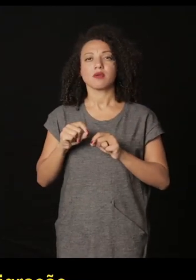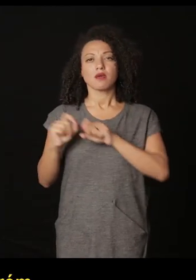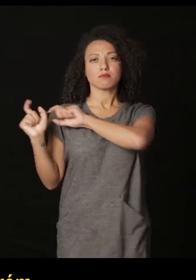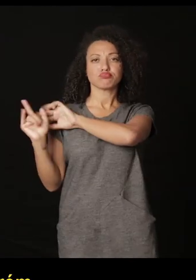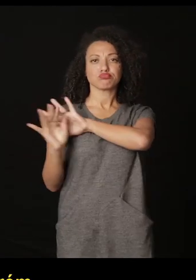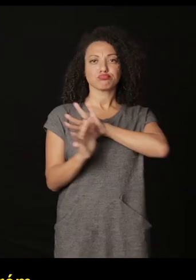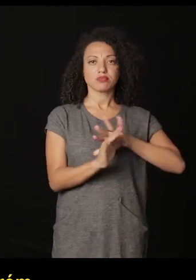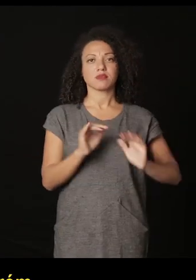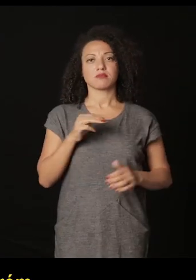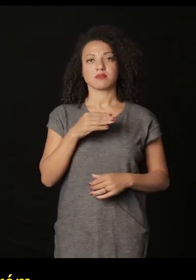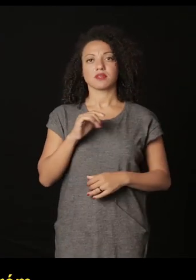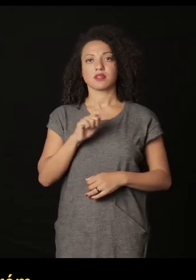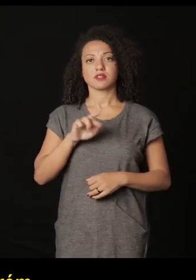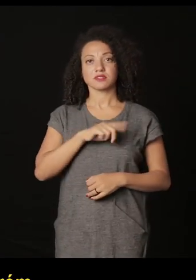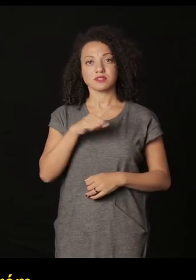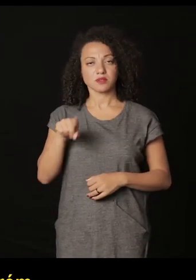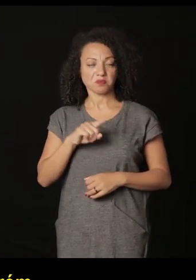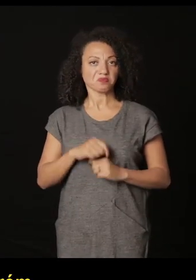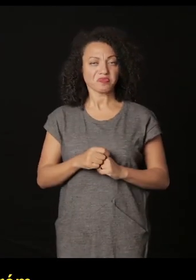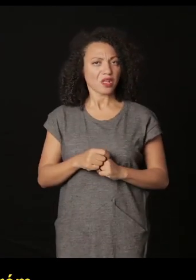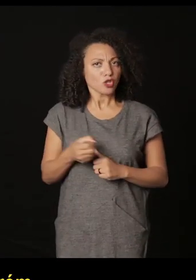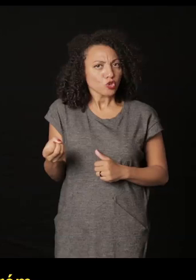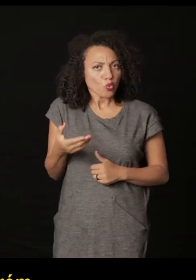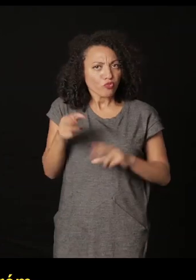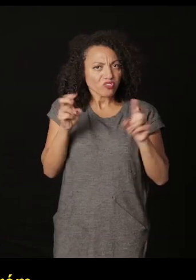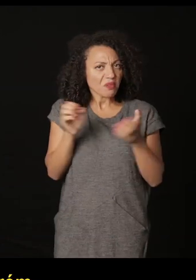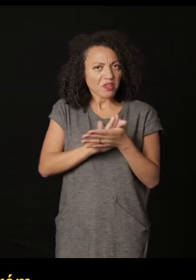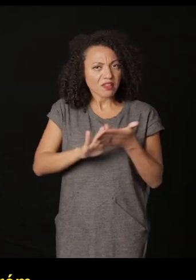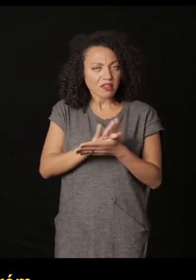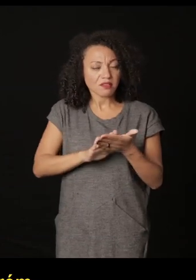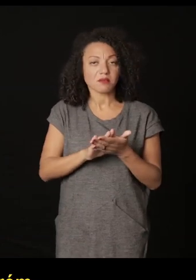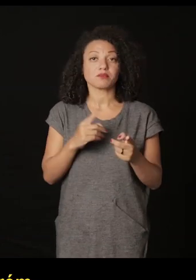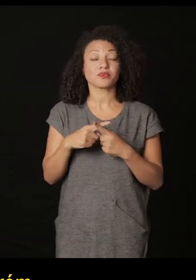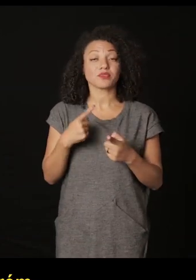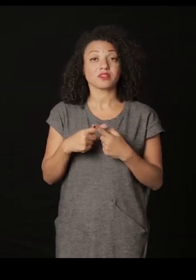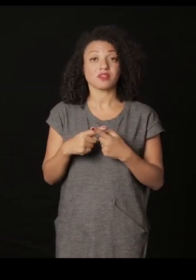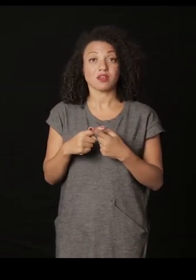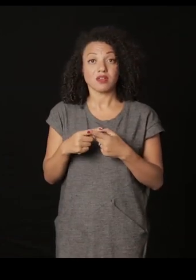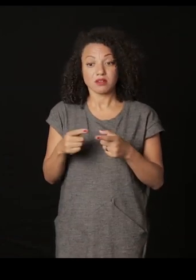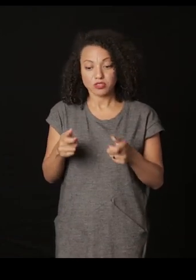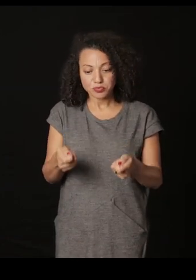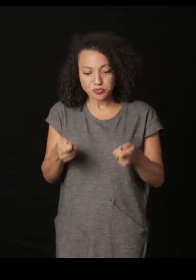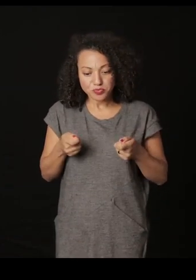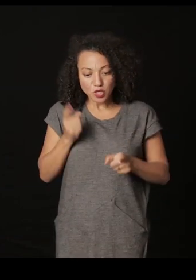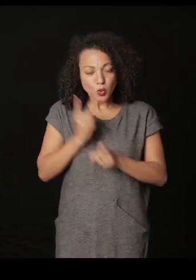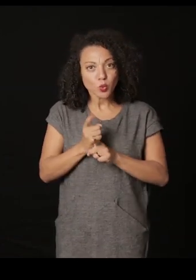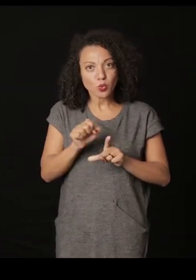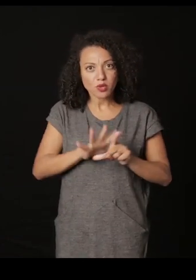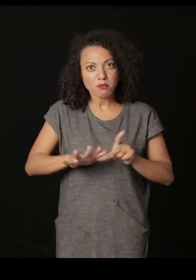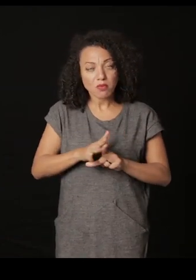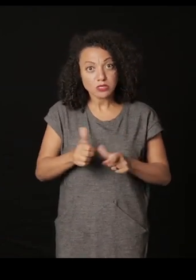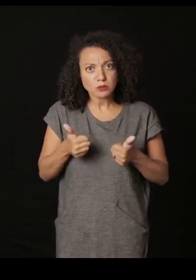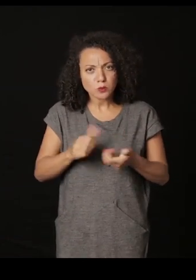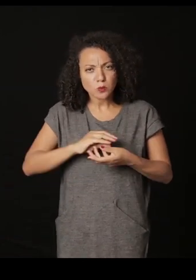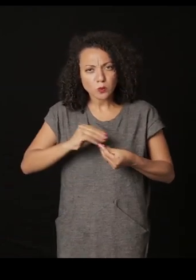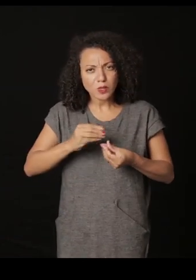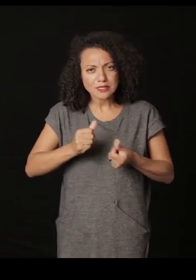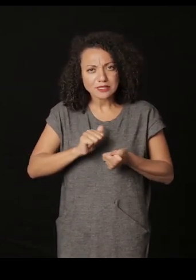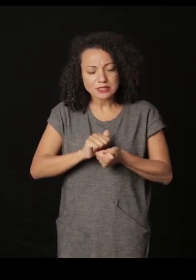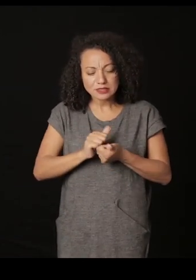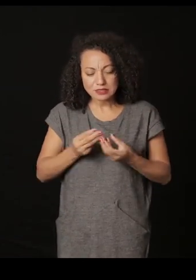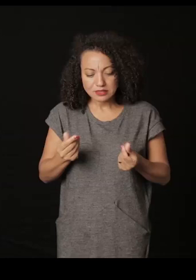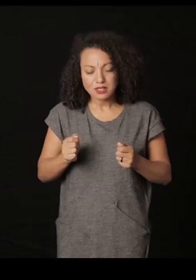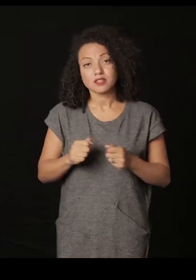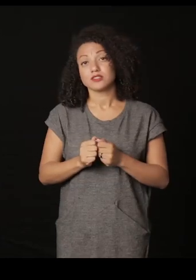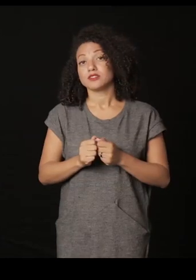migración digo no es nada nuevo pero lo que ella planteó desde un inicio porque se acercó con nosotros ya que ella requería